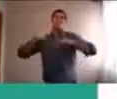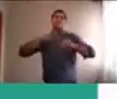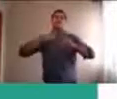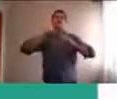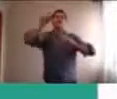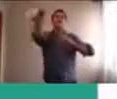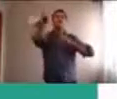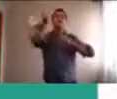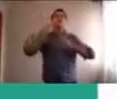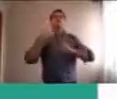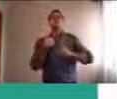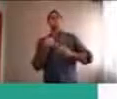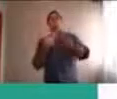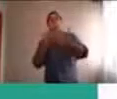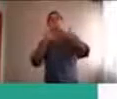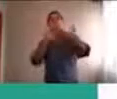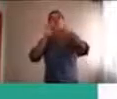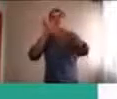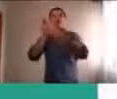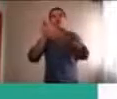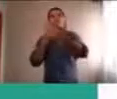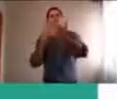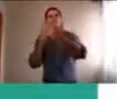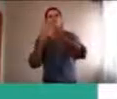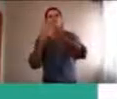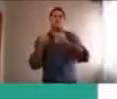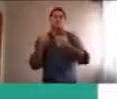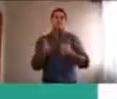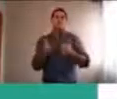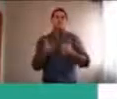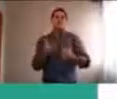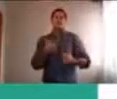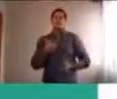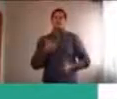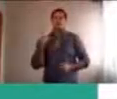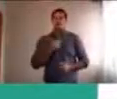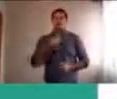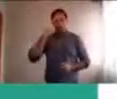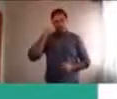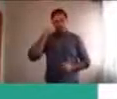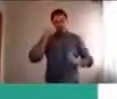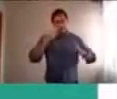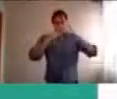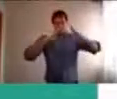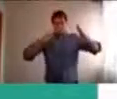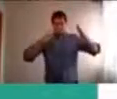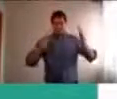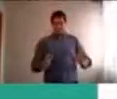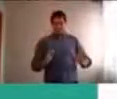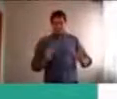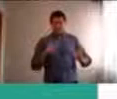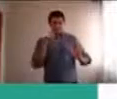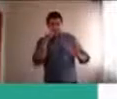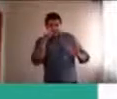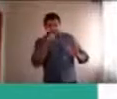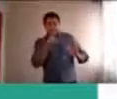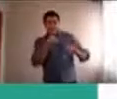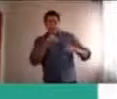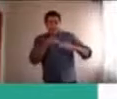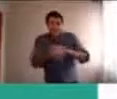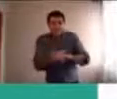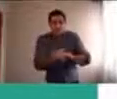pensando, en el encuentro, y en el diálogo con el otro, a veces, es un instrumento, que obtura. Por eso,